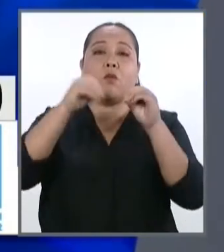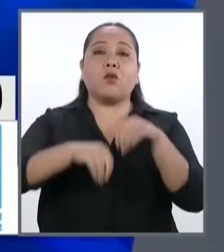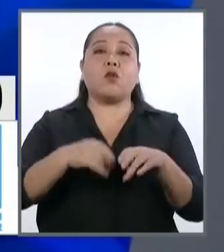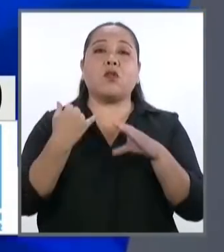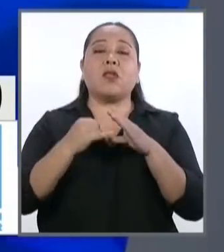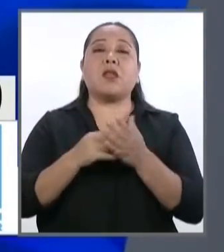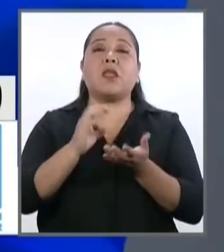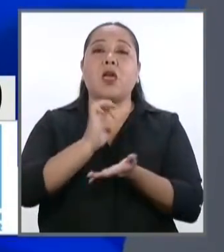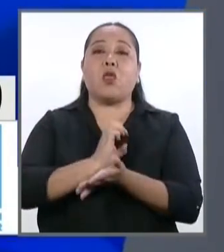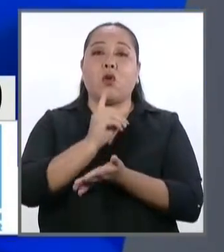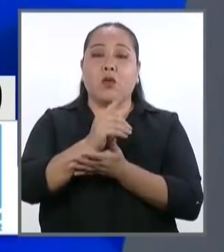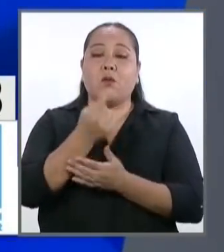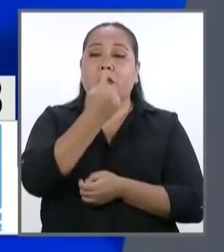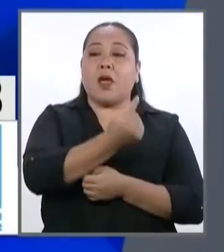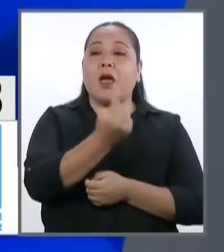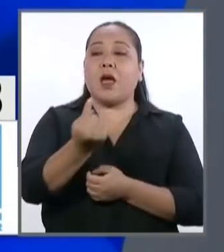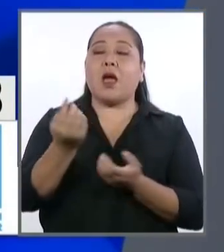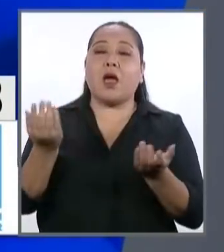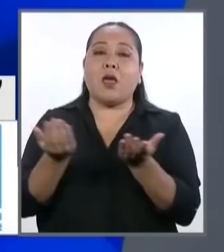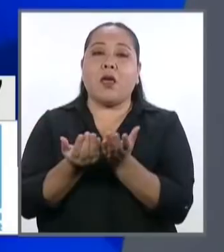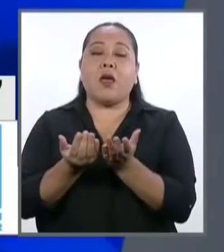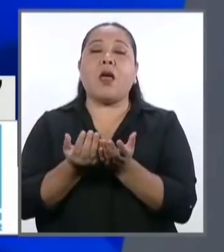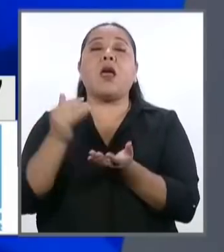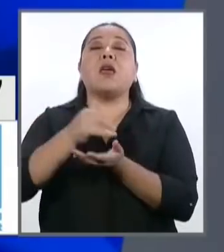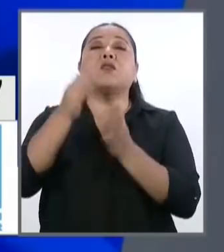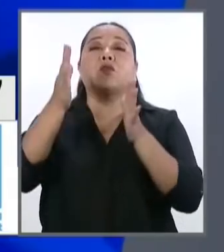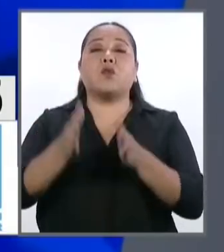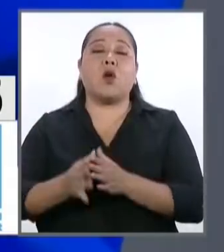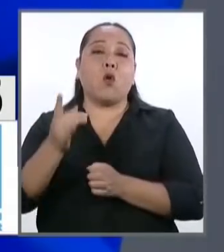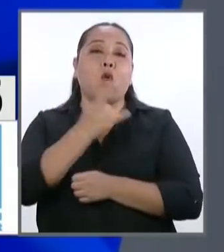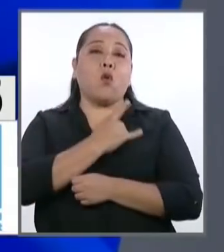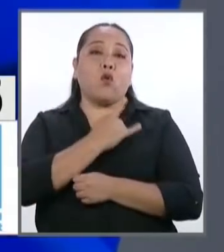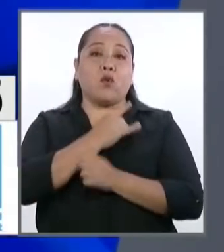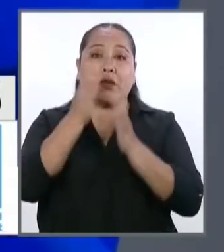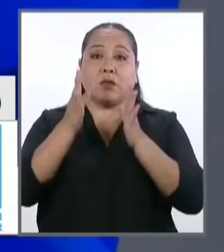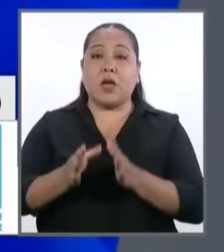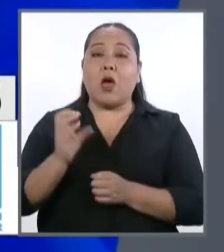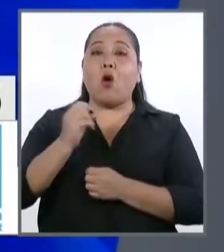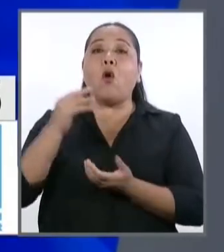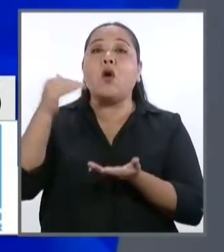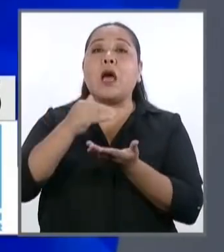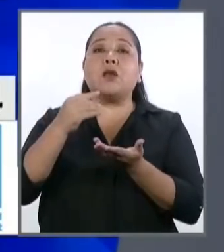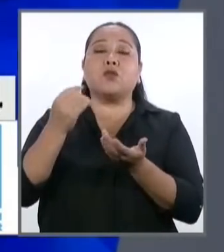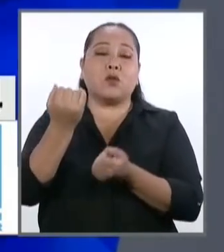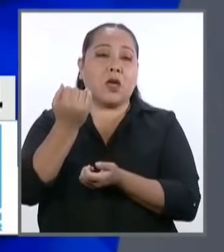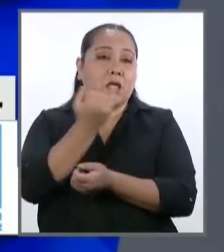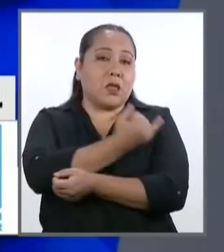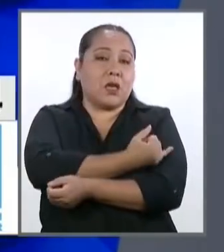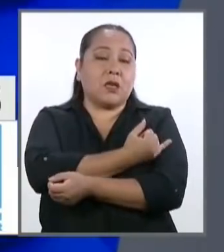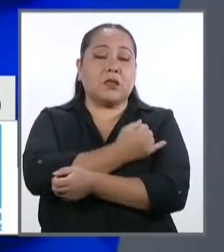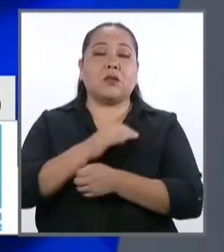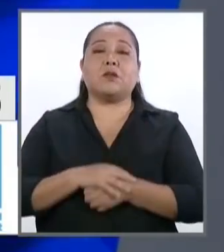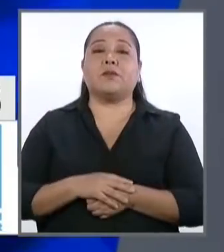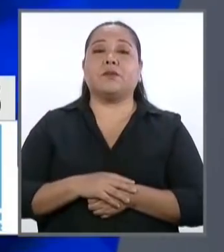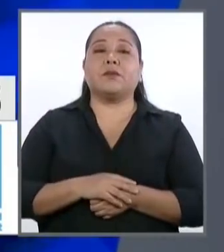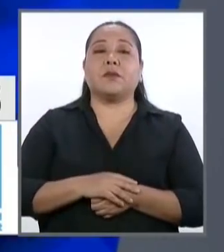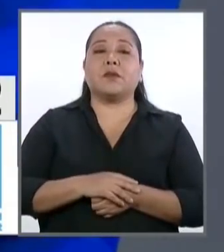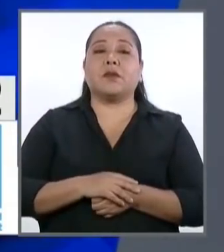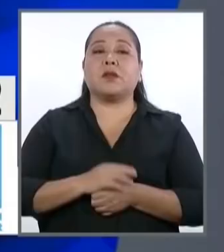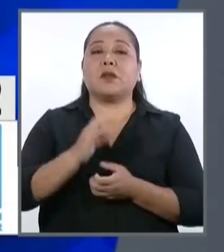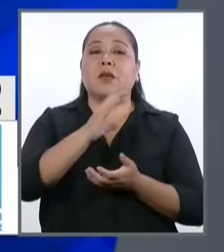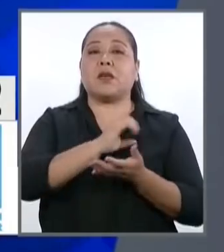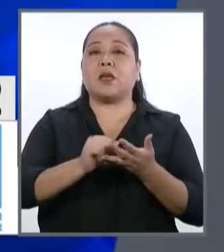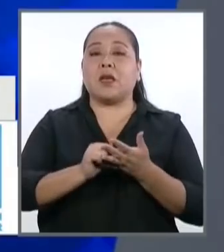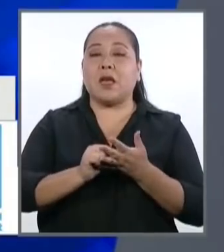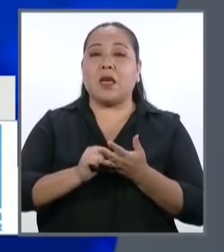educativo para cada escolar, universitario o estudiante de instituto. Erradicaremos la criminal ideología